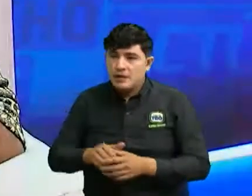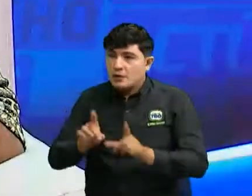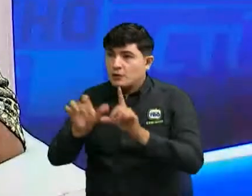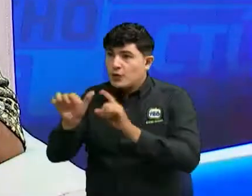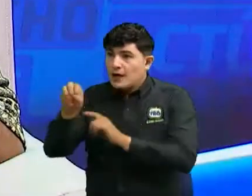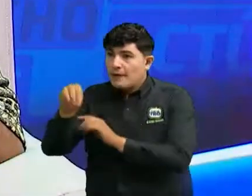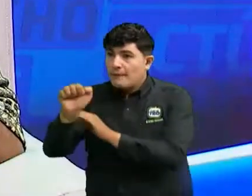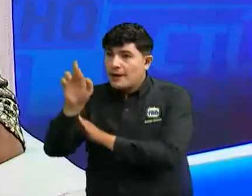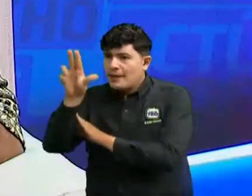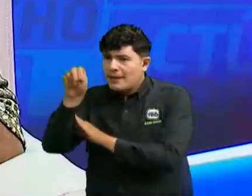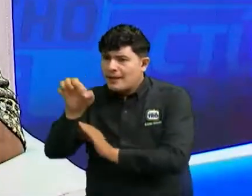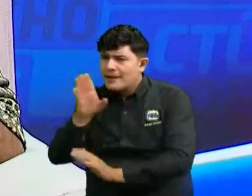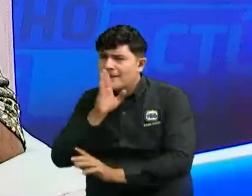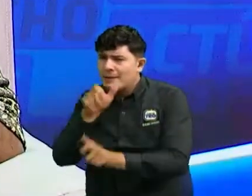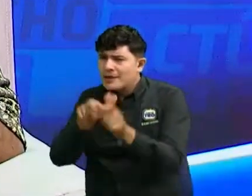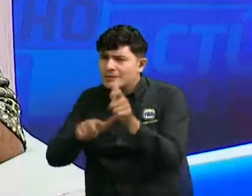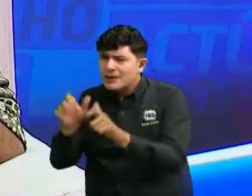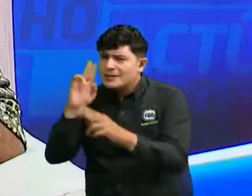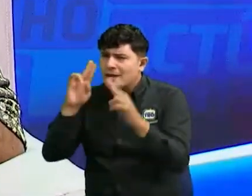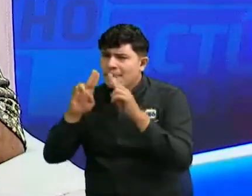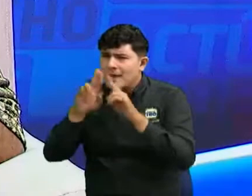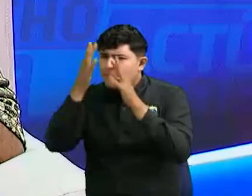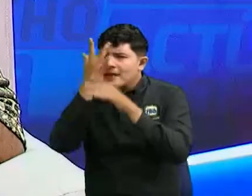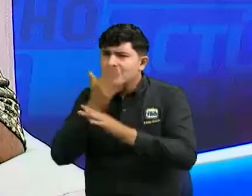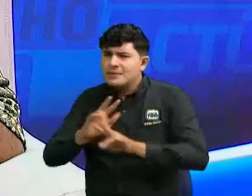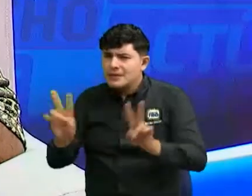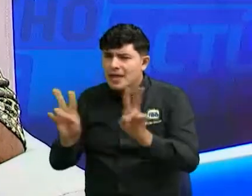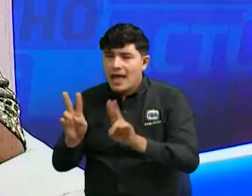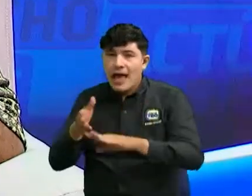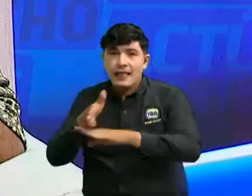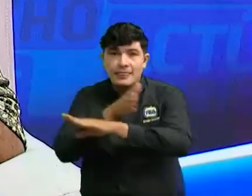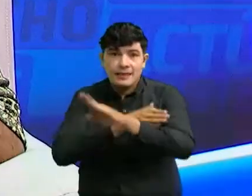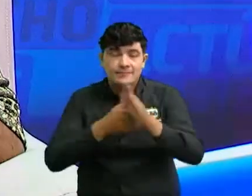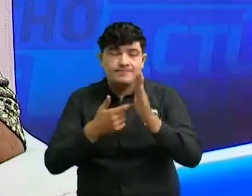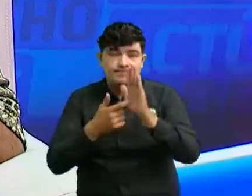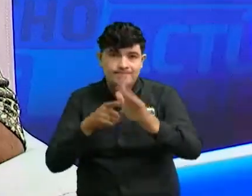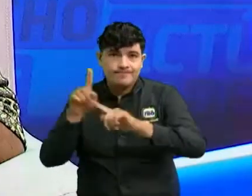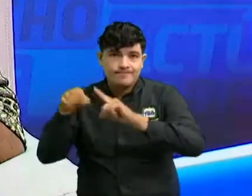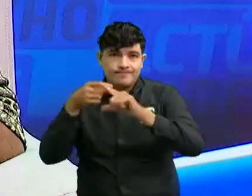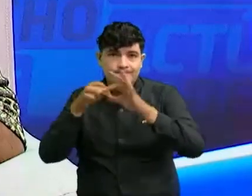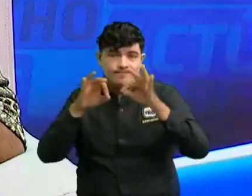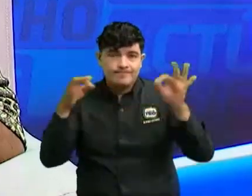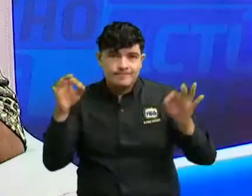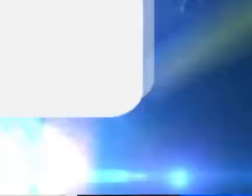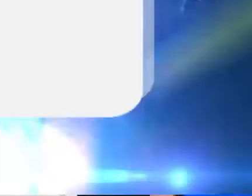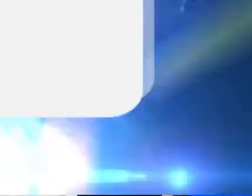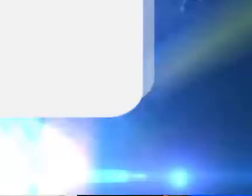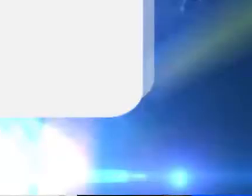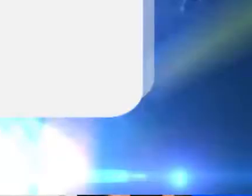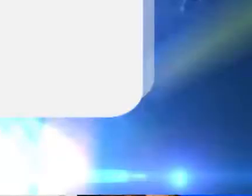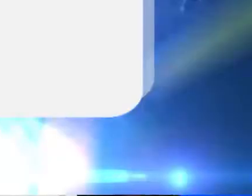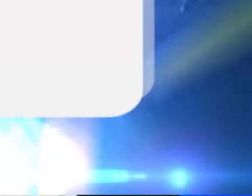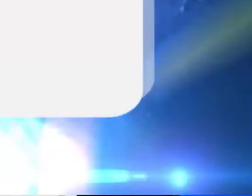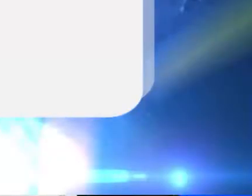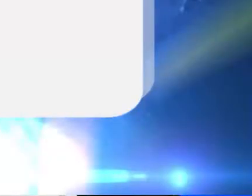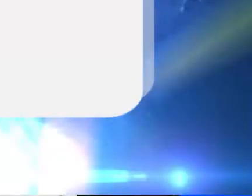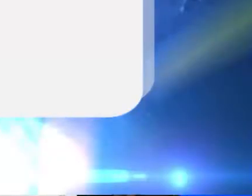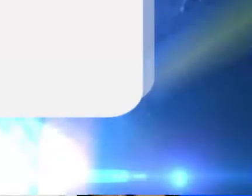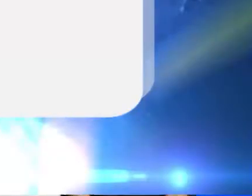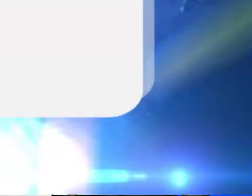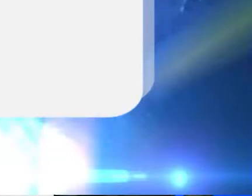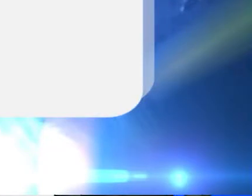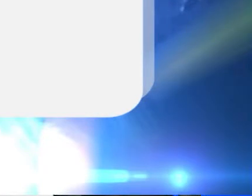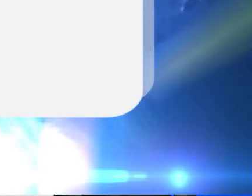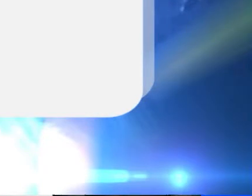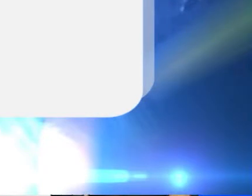perfil del canal Trovo. Pero antes, vamos con el siguiente mensaje que nos llega a través del 310-222-23051 y nos dice